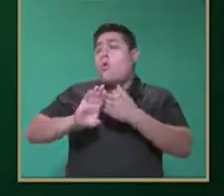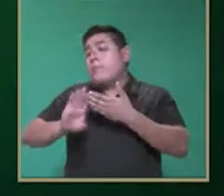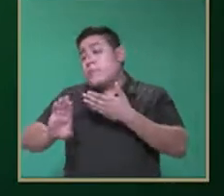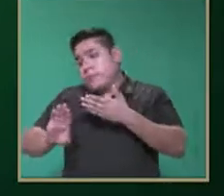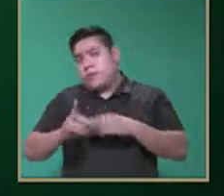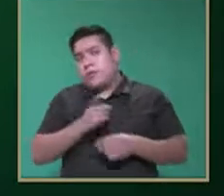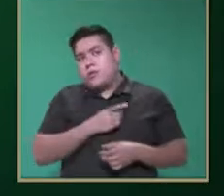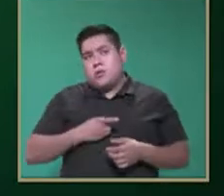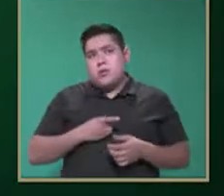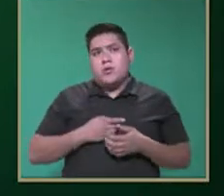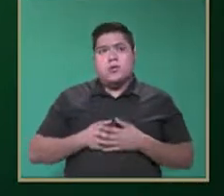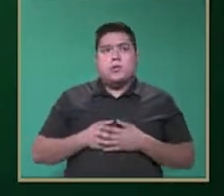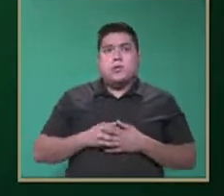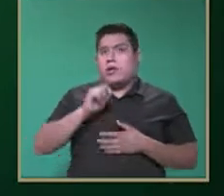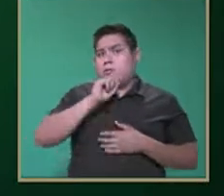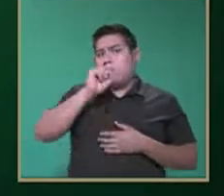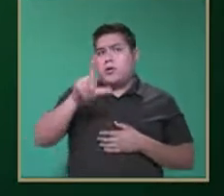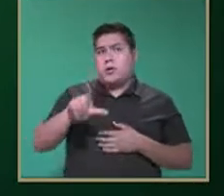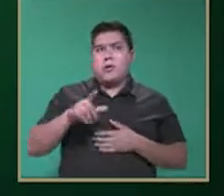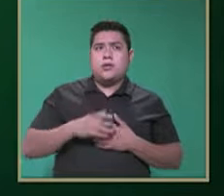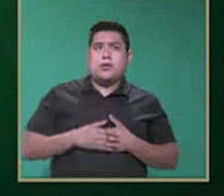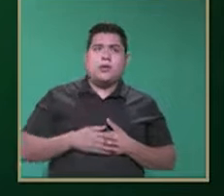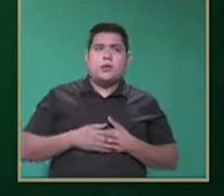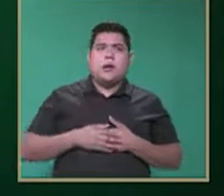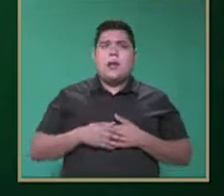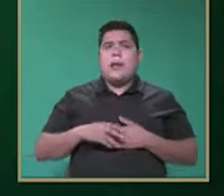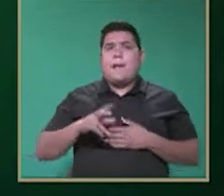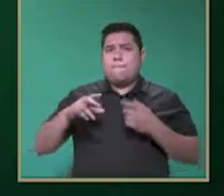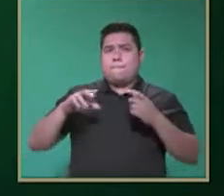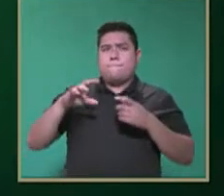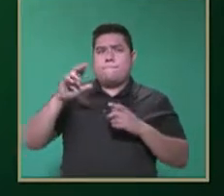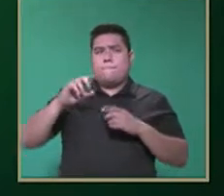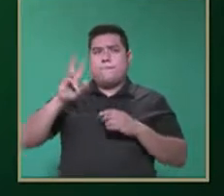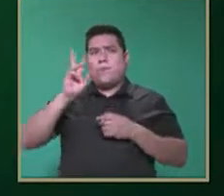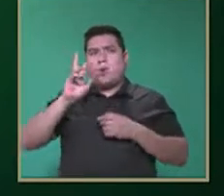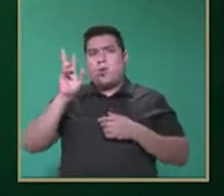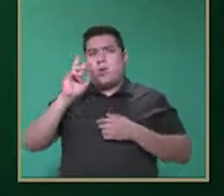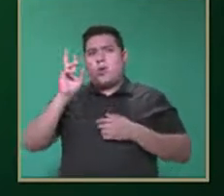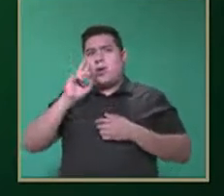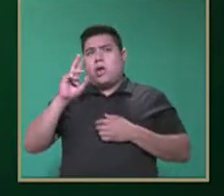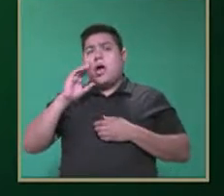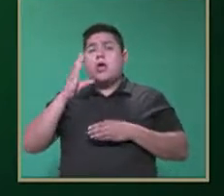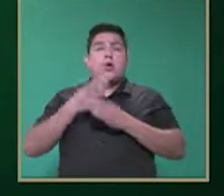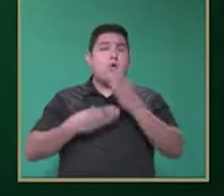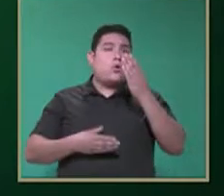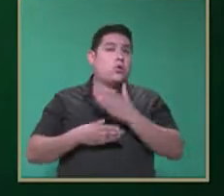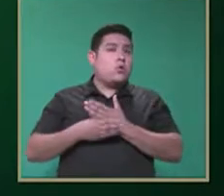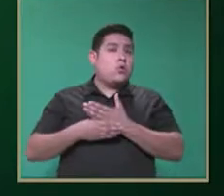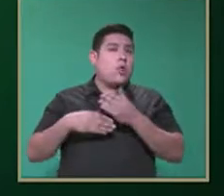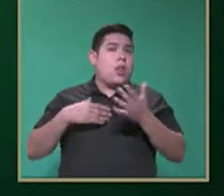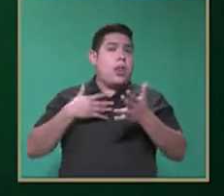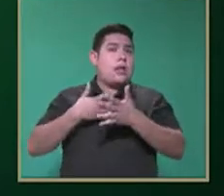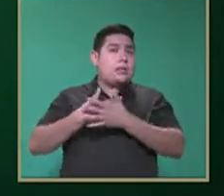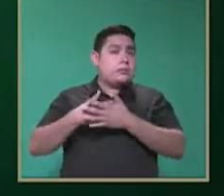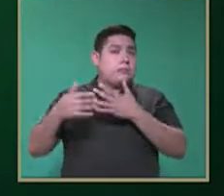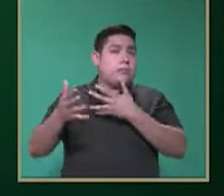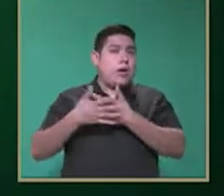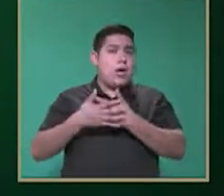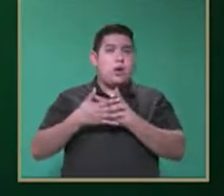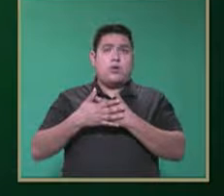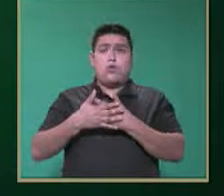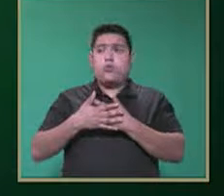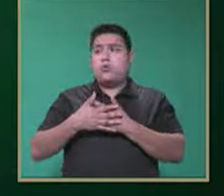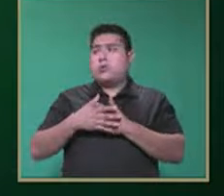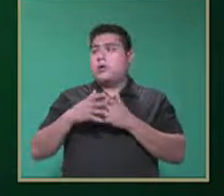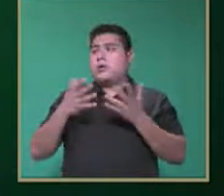Exactamente, viene mencionándose aquí también en la imagen, cómo hay cosas que con las manos o conductas que no